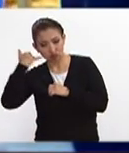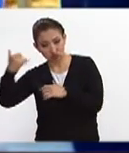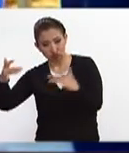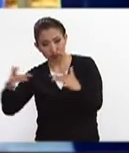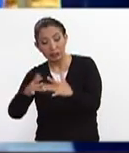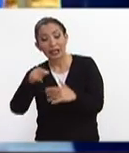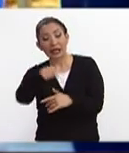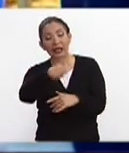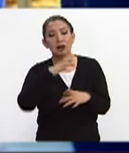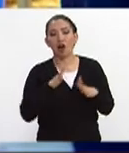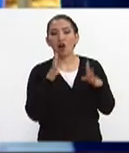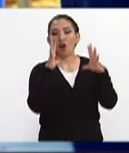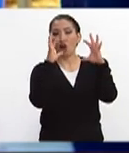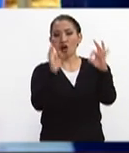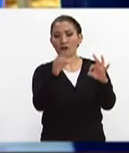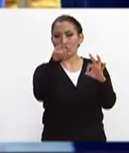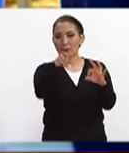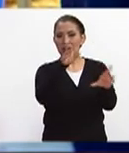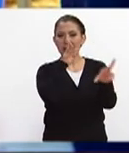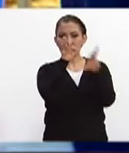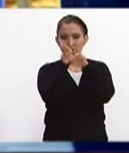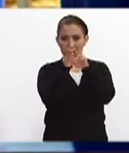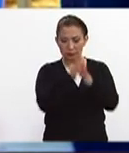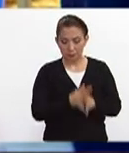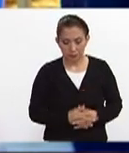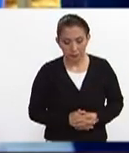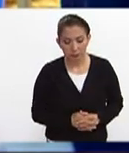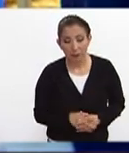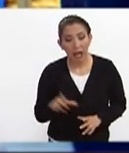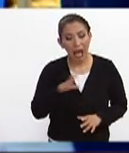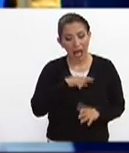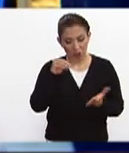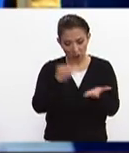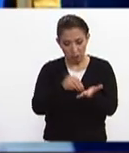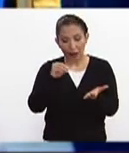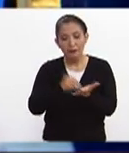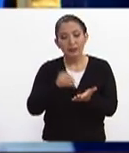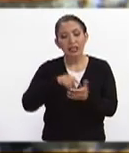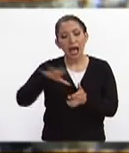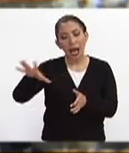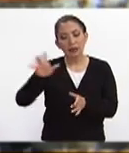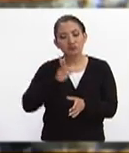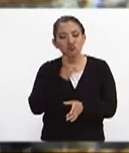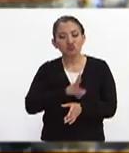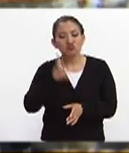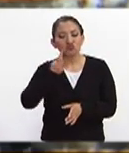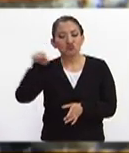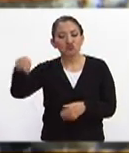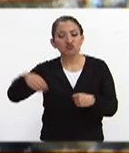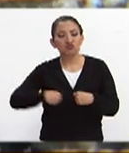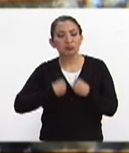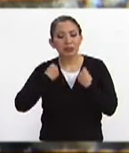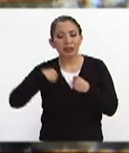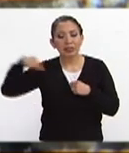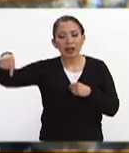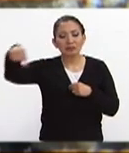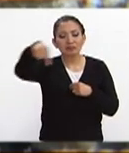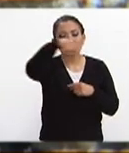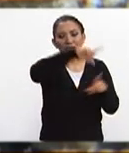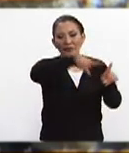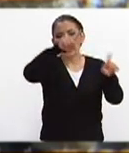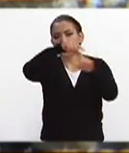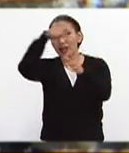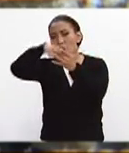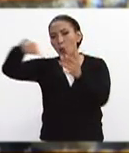llamada y nos lo confirman nuestros reporteros que existen todavía indicios de vida en